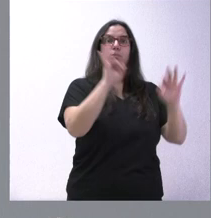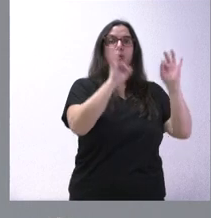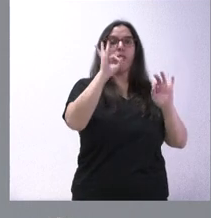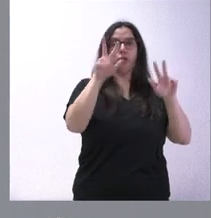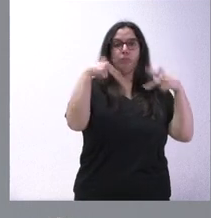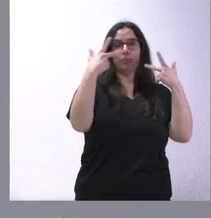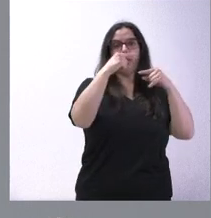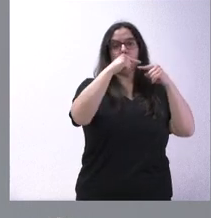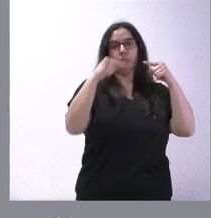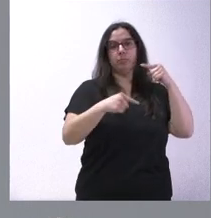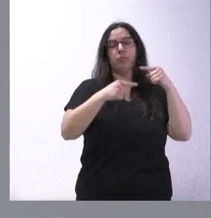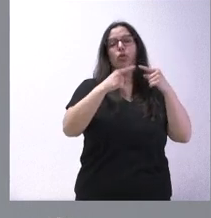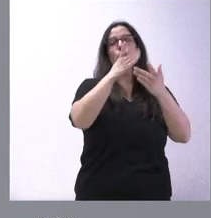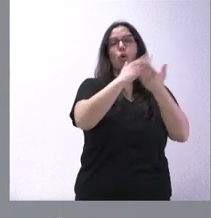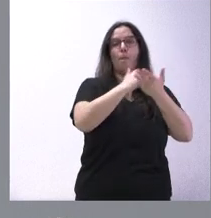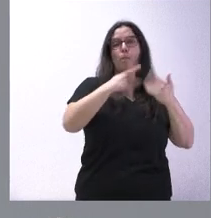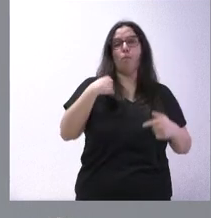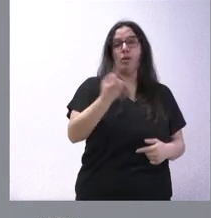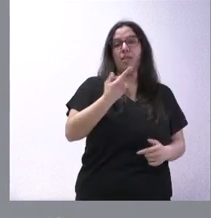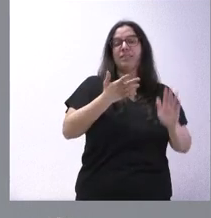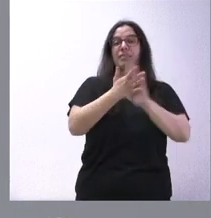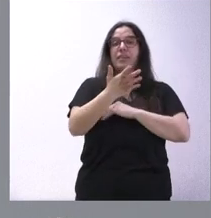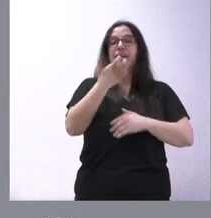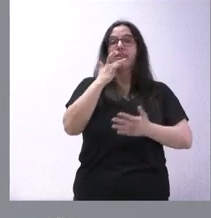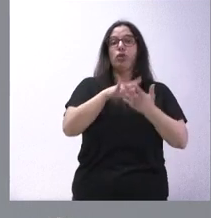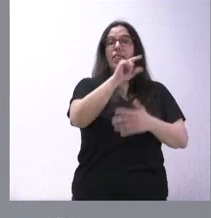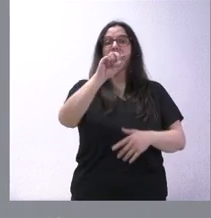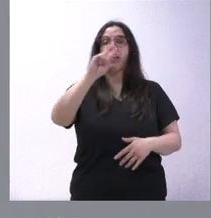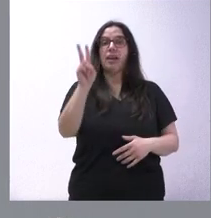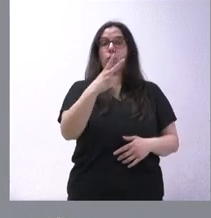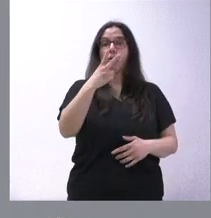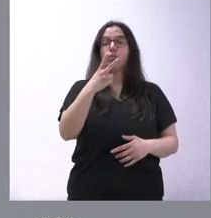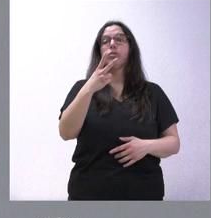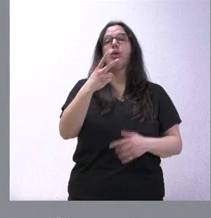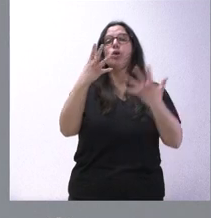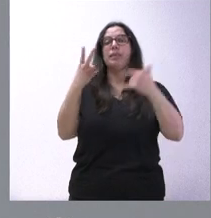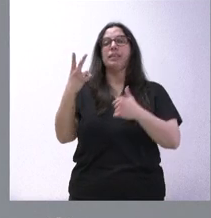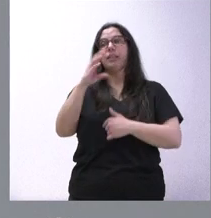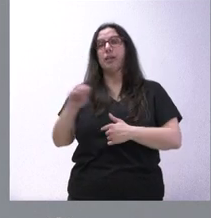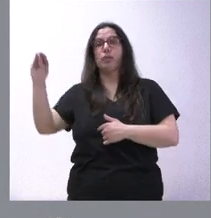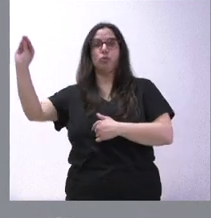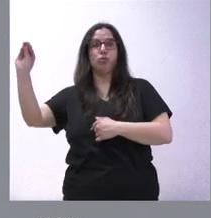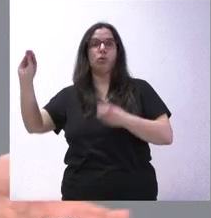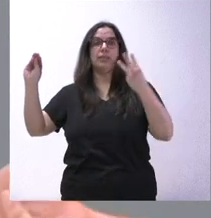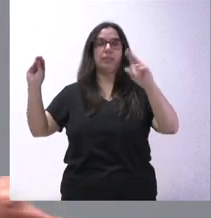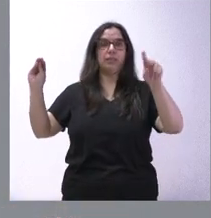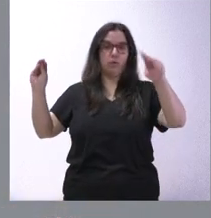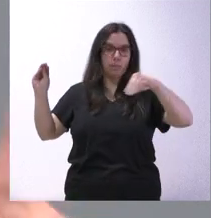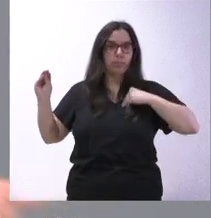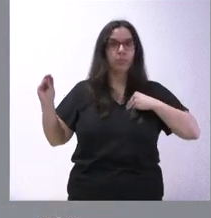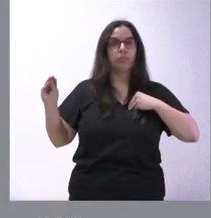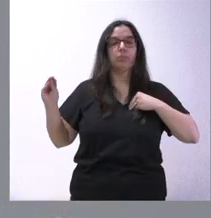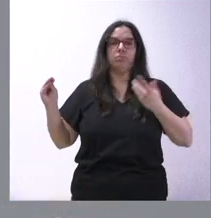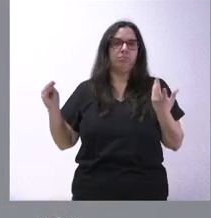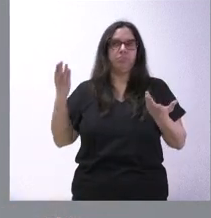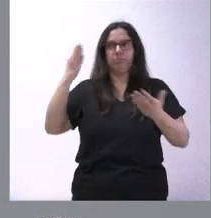autónomas. Es decir, que de cada 100 euros, 97 se la queda el Gobierno, tres las comunidades autónomas. Es claramente desigual, porque